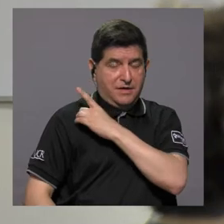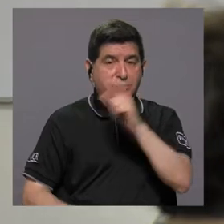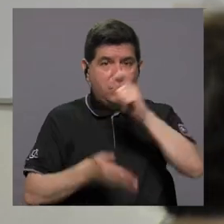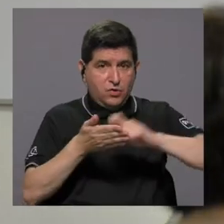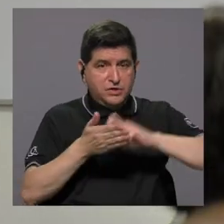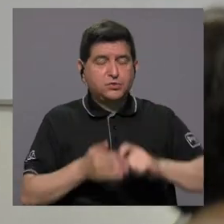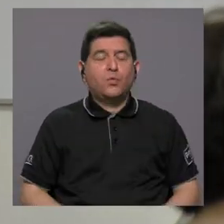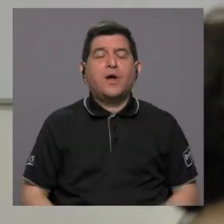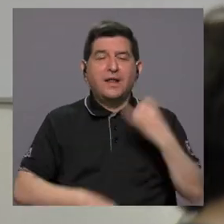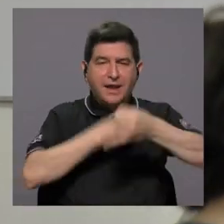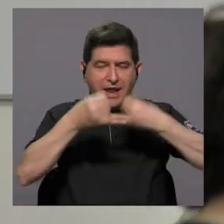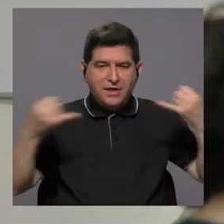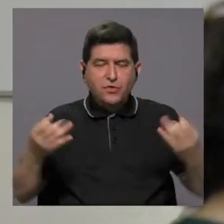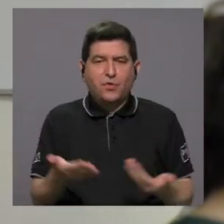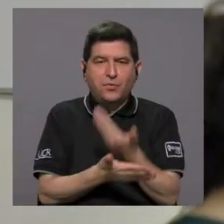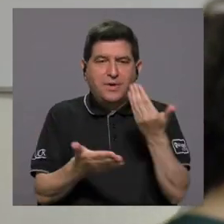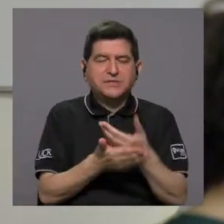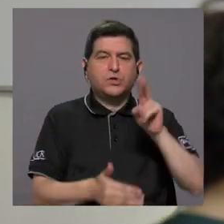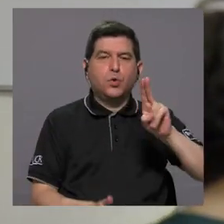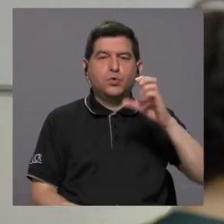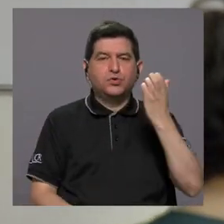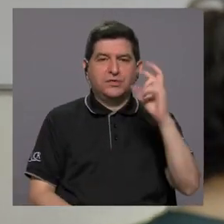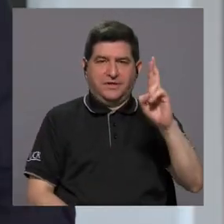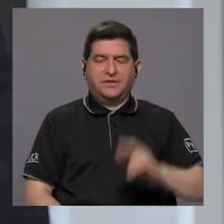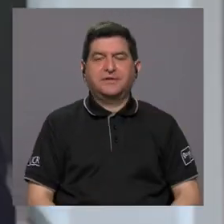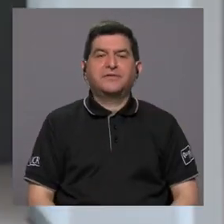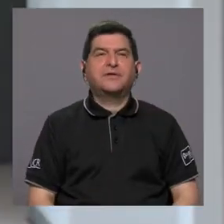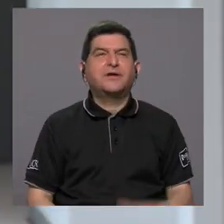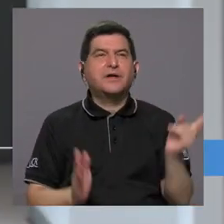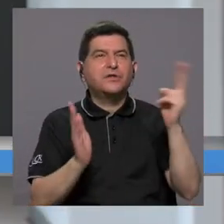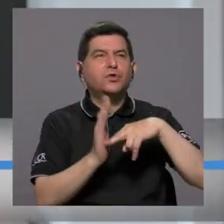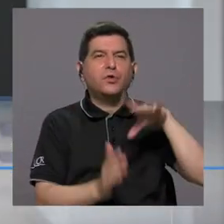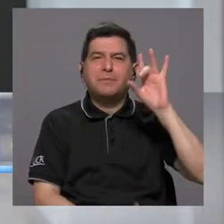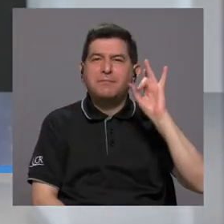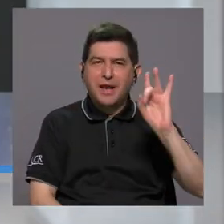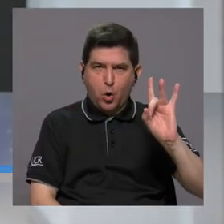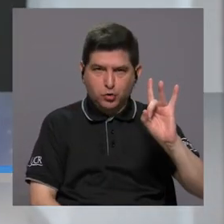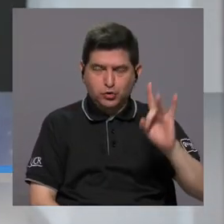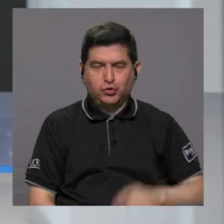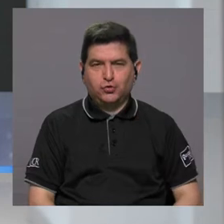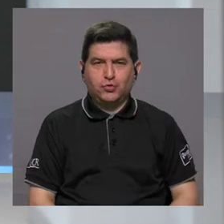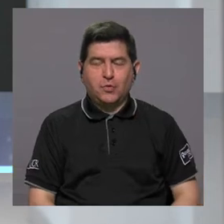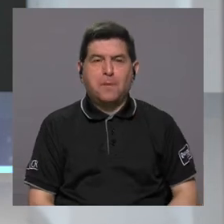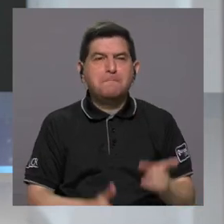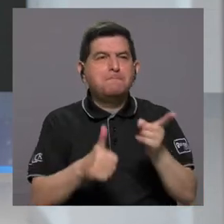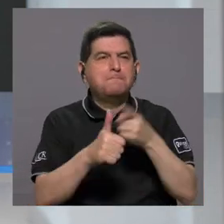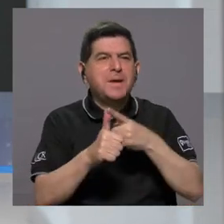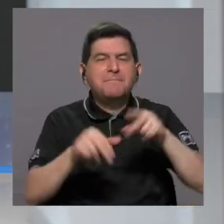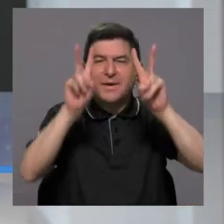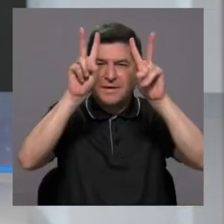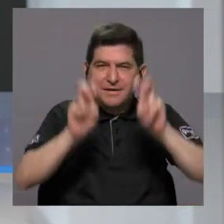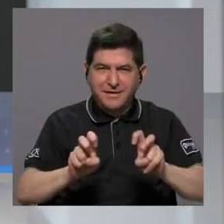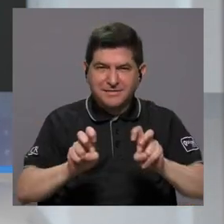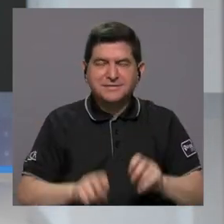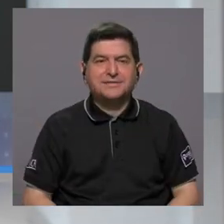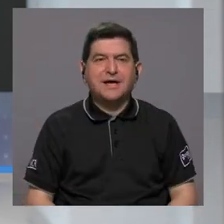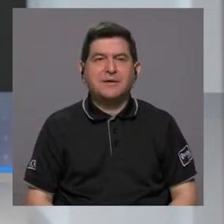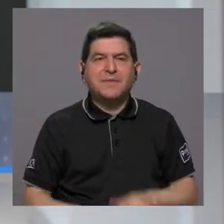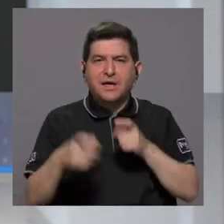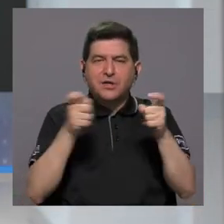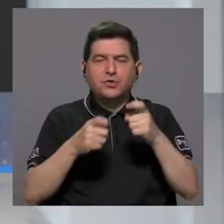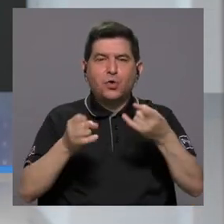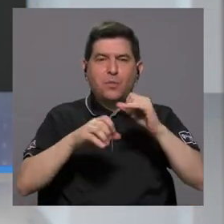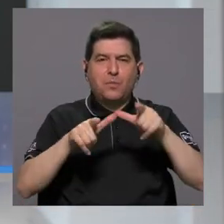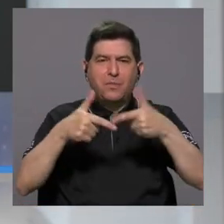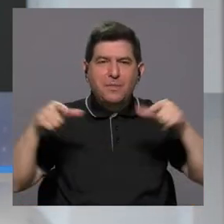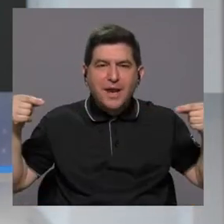de la Escuela de Lenguas Modernas de la UCR. En el 2008 se hicieron las primeras pruebas de dominio